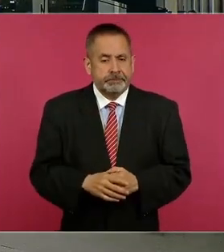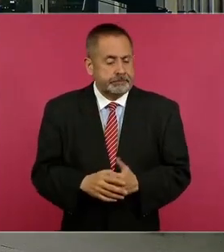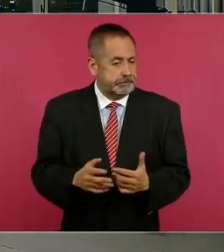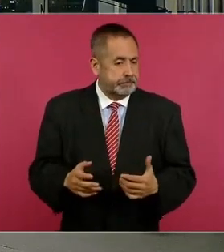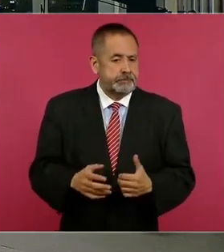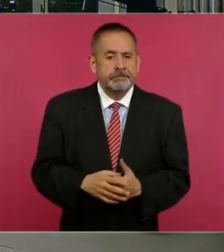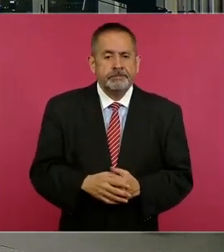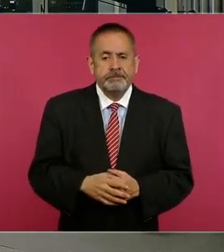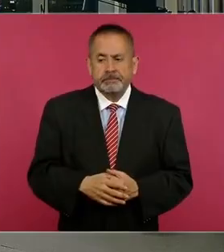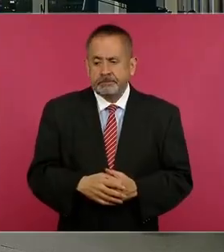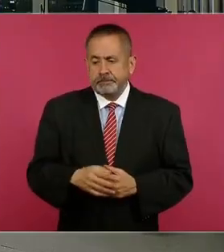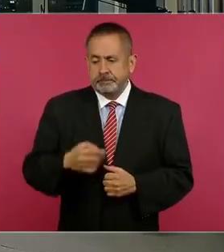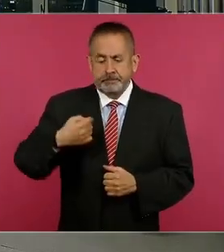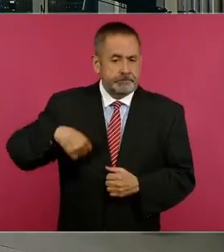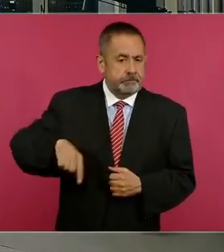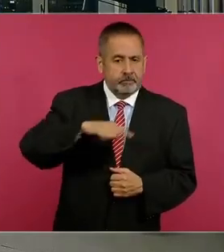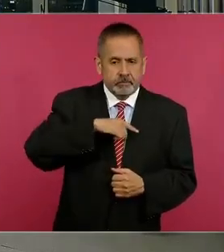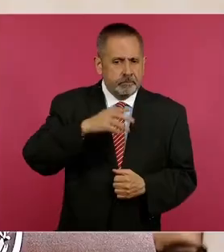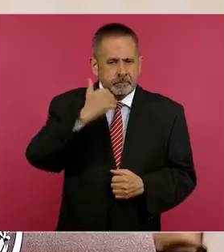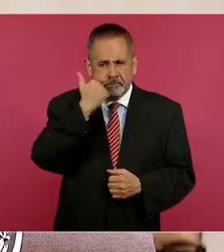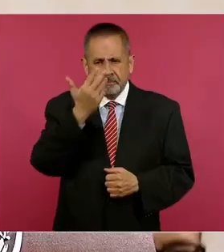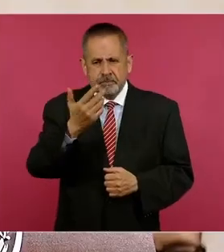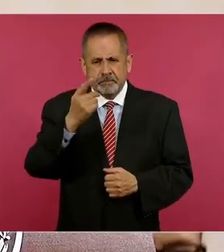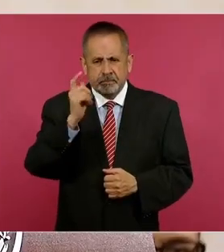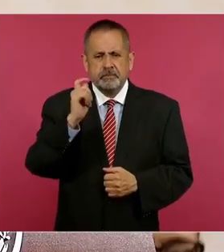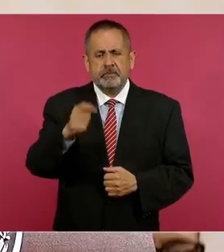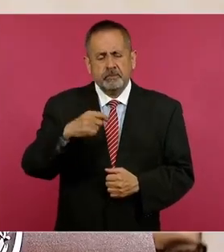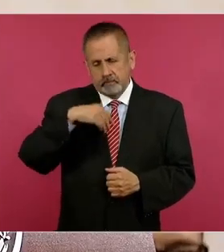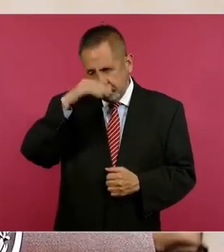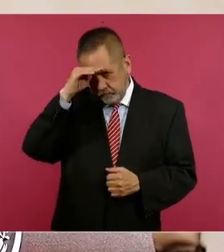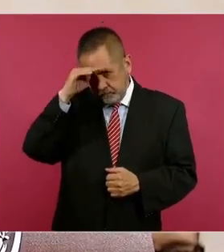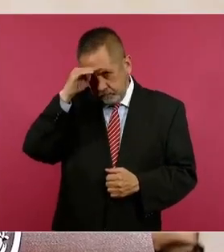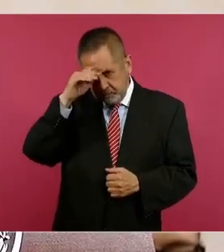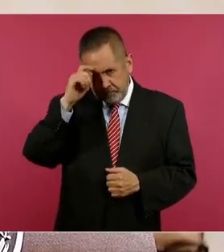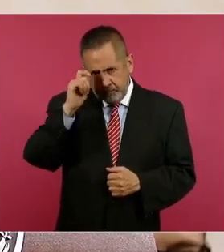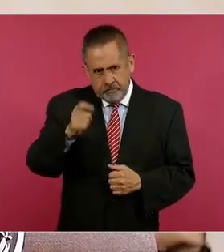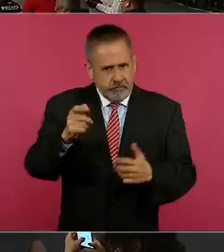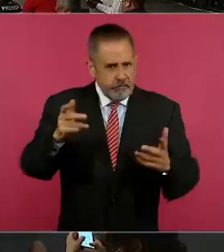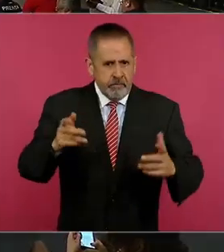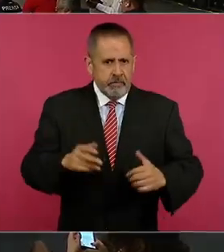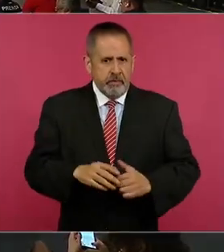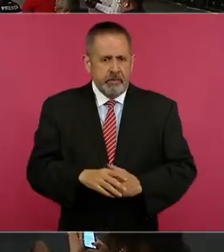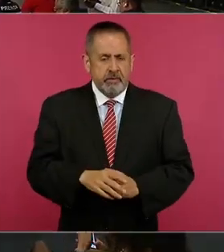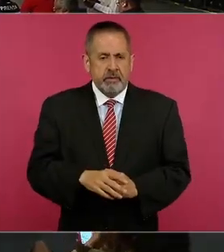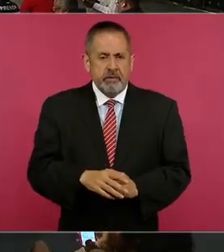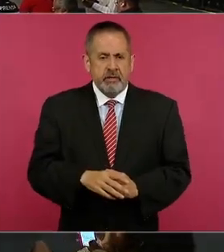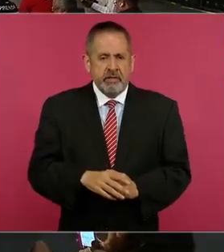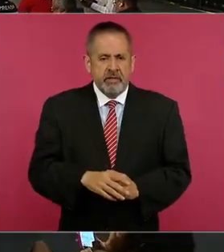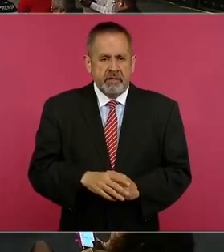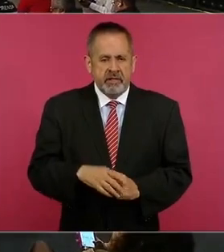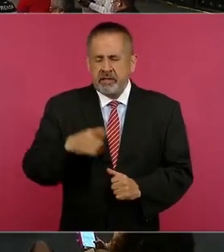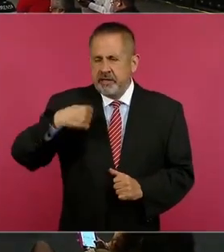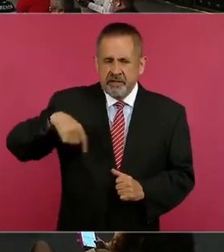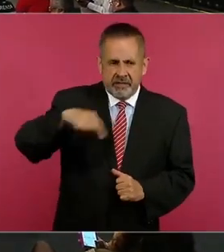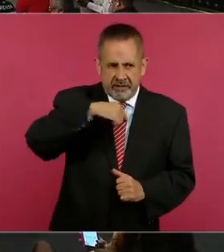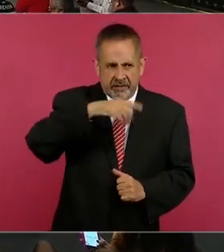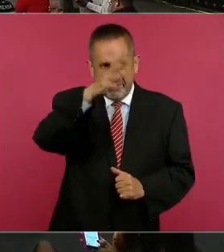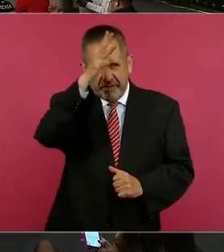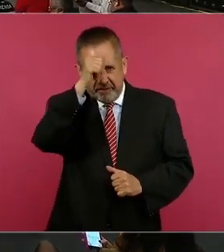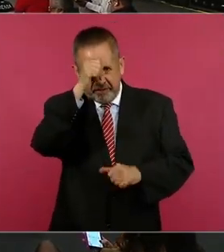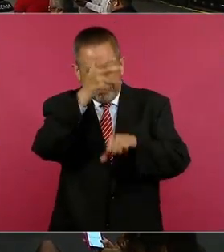buscando es llegar a un acuerdo